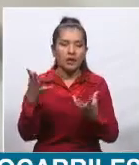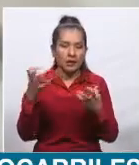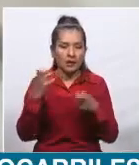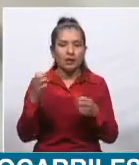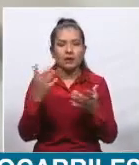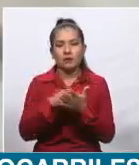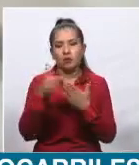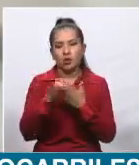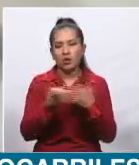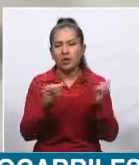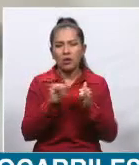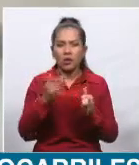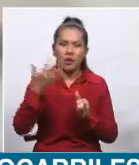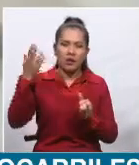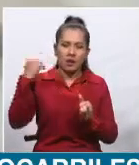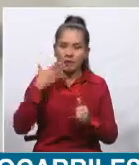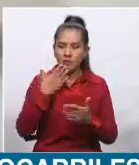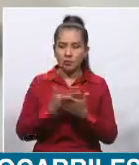en fin.